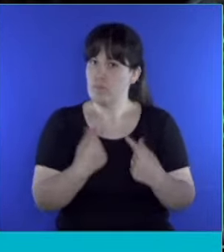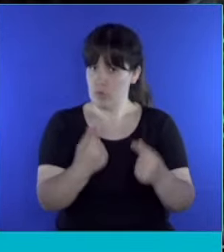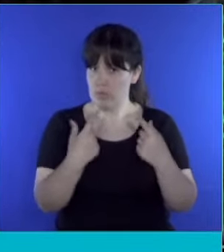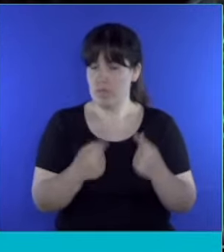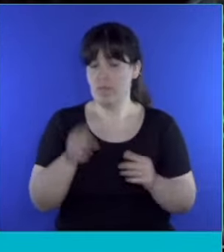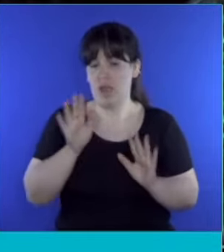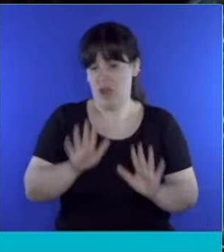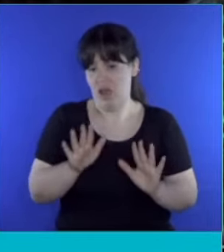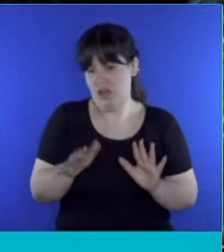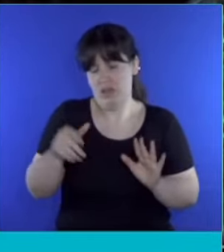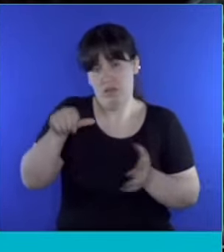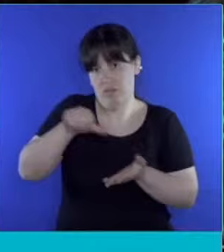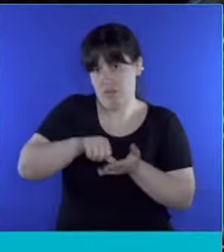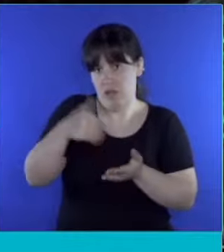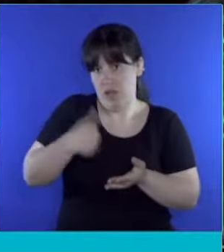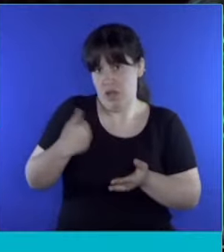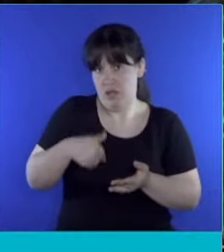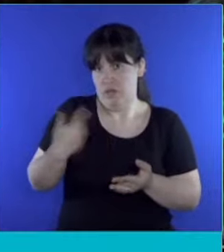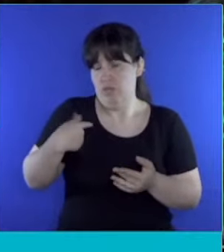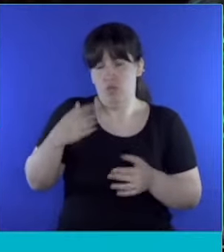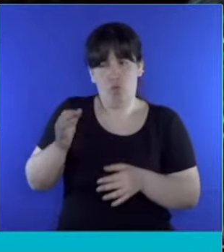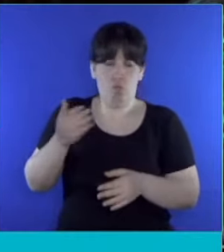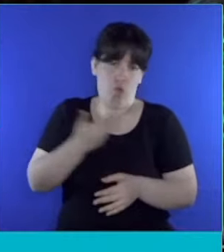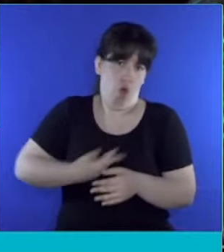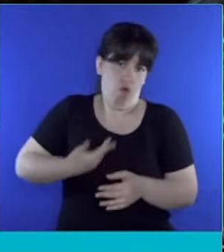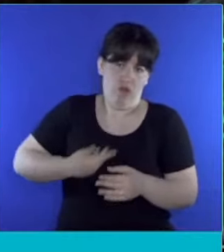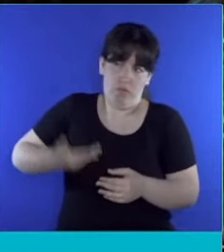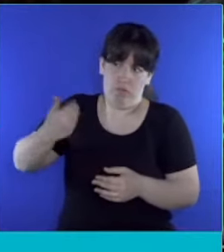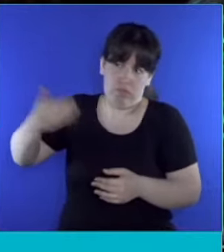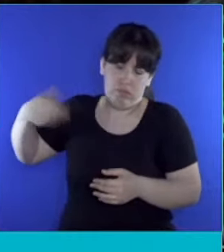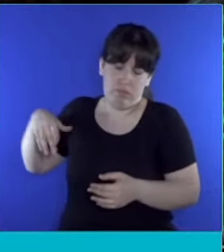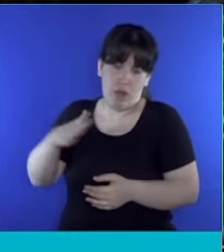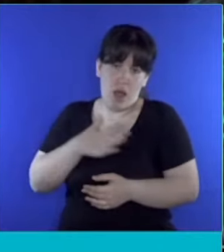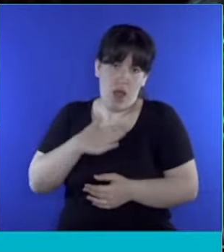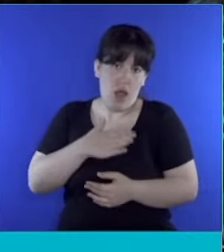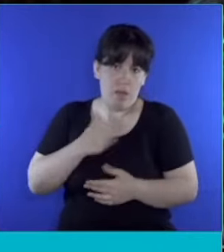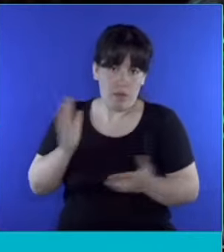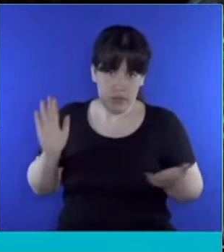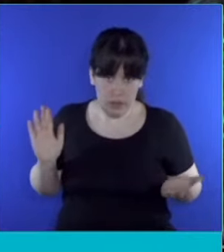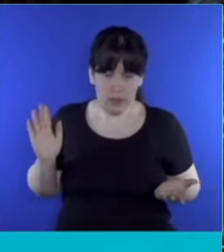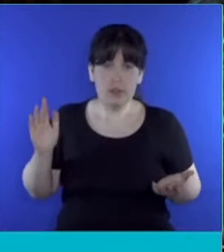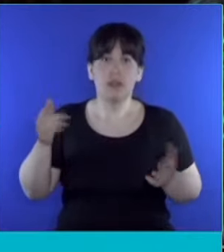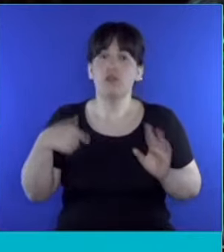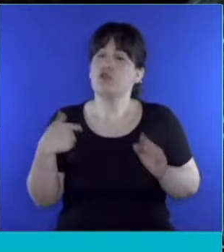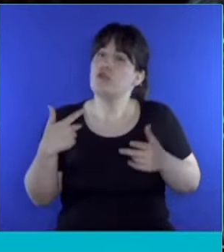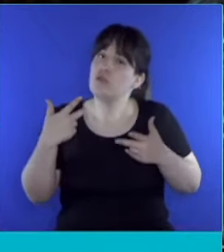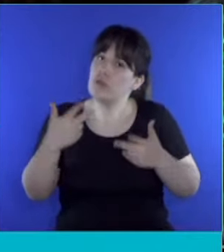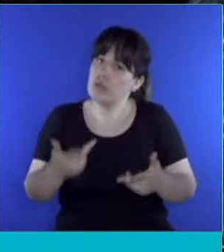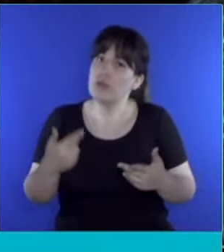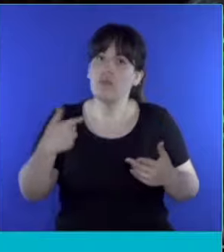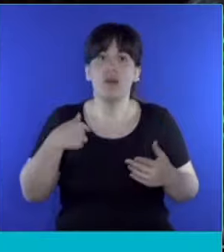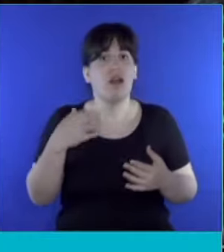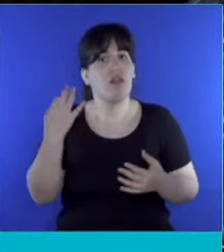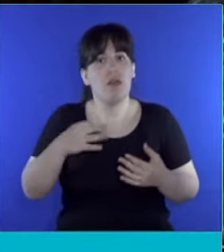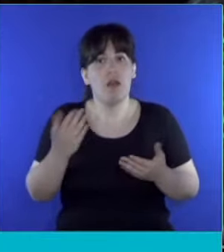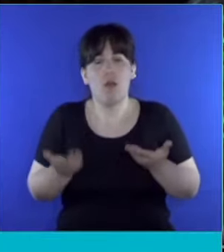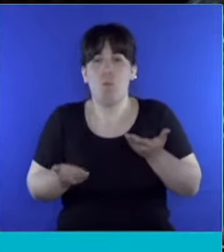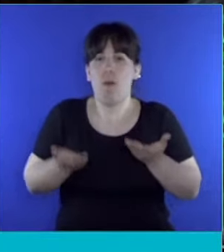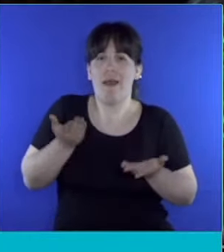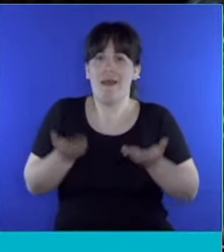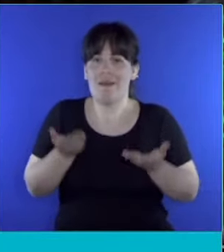nuestro país durante muchos gobiernos, lamentablemente, y hemos señalado reiteradamente el equilibrio fiscal como